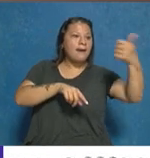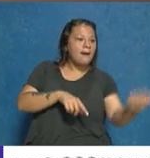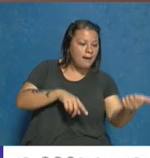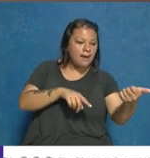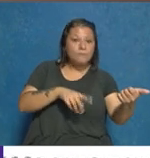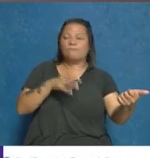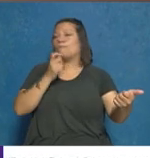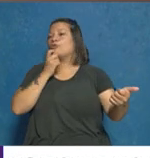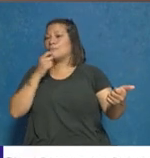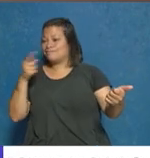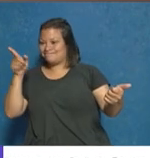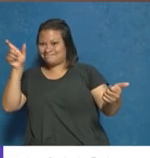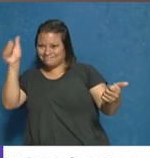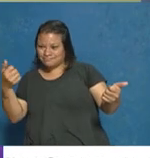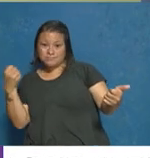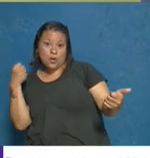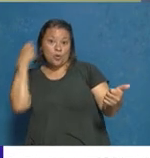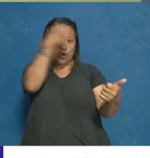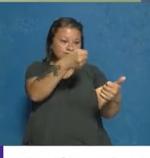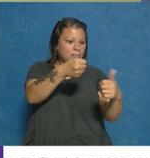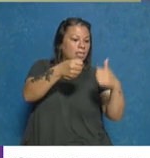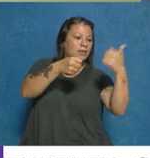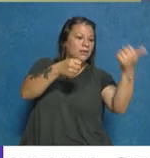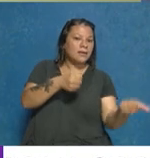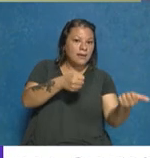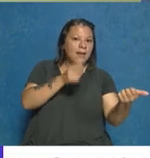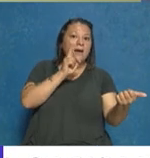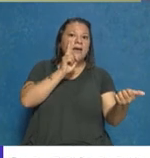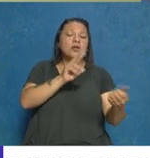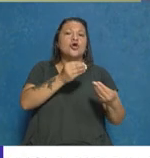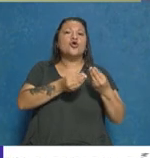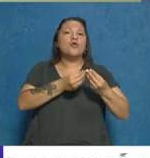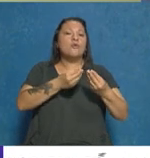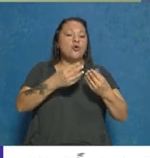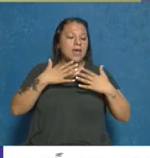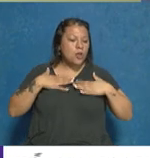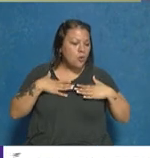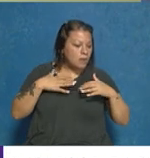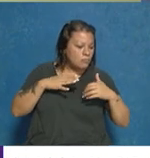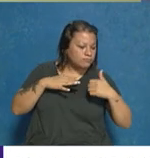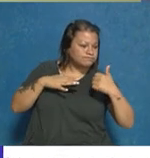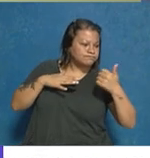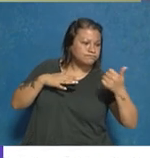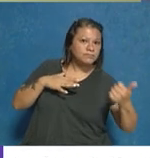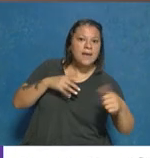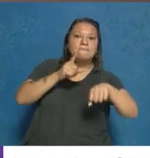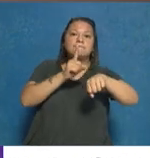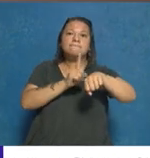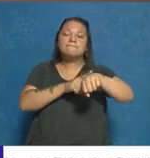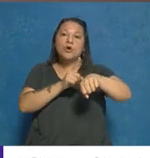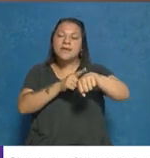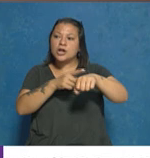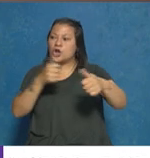origina la caída de Amieva, hay que ver cómo iba el cuerpo de Amieva a esa altura. Es decir, en el momento en que